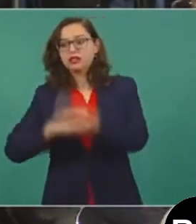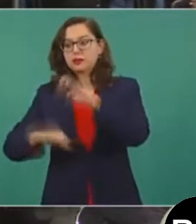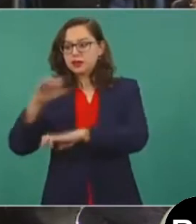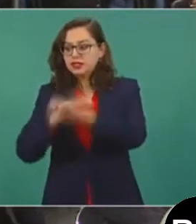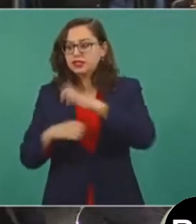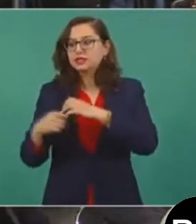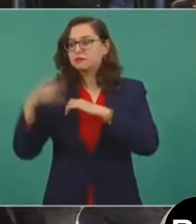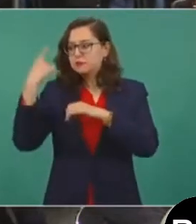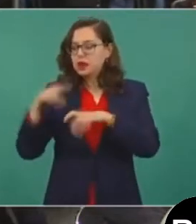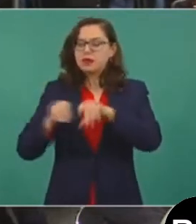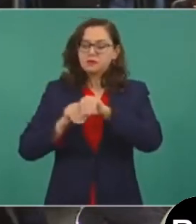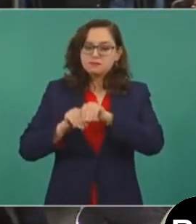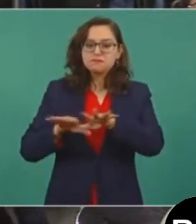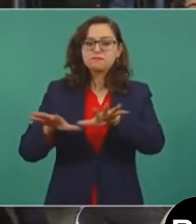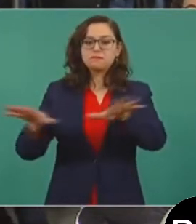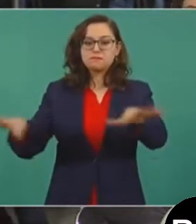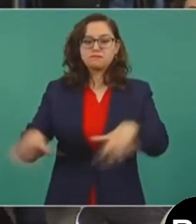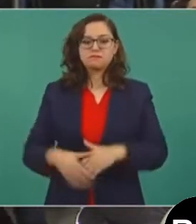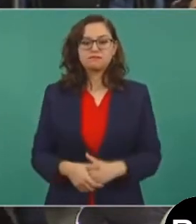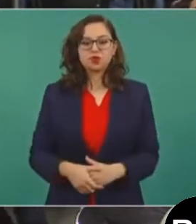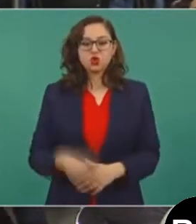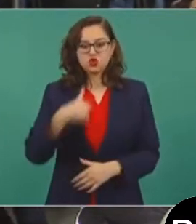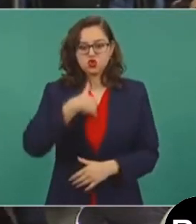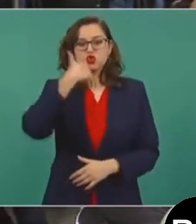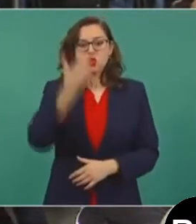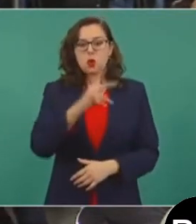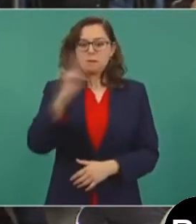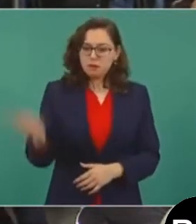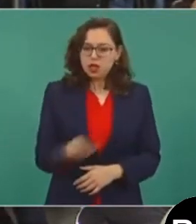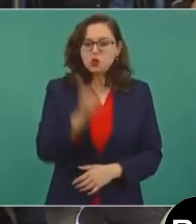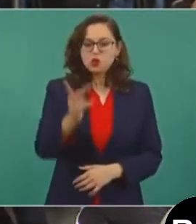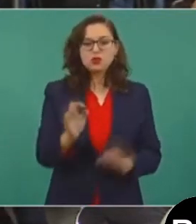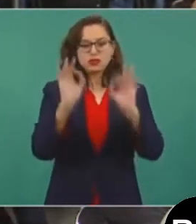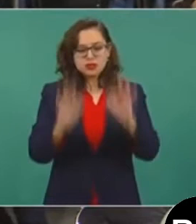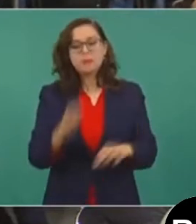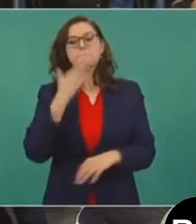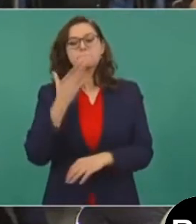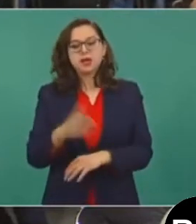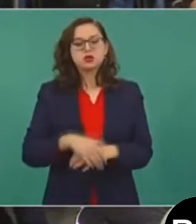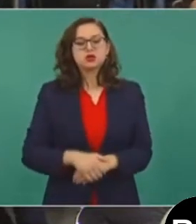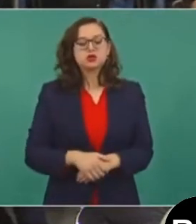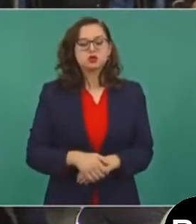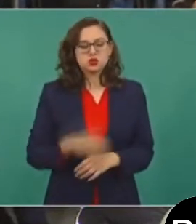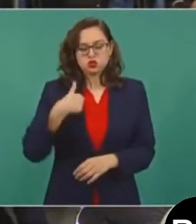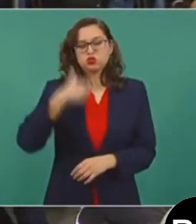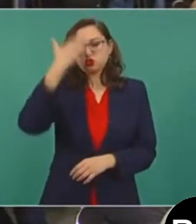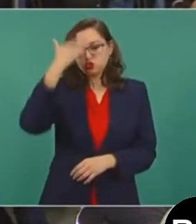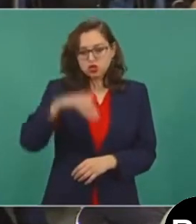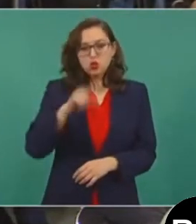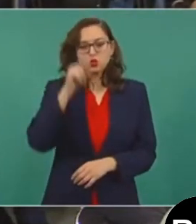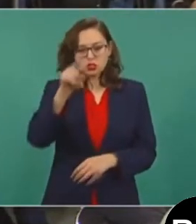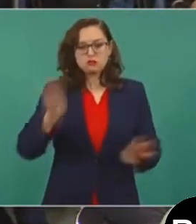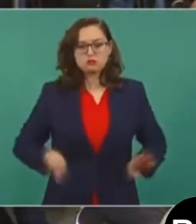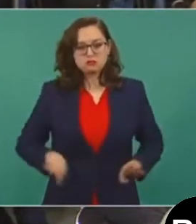Entonces, le quiero hacer una pregunta sensata, porque yo sé que usted es un hombre de ideales. ¿Está dejando